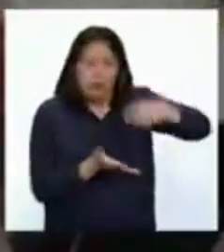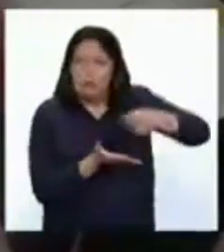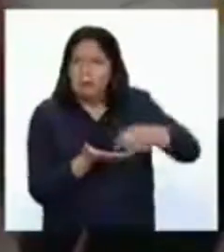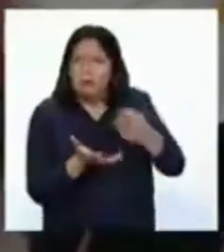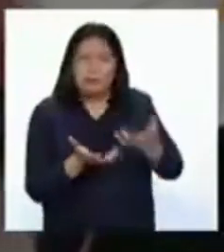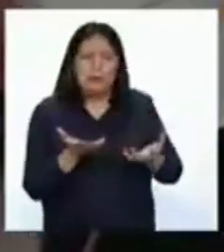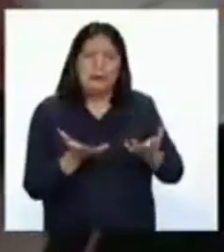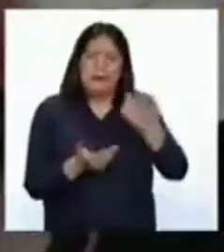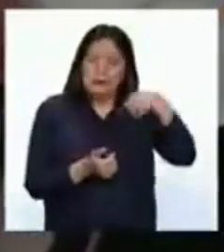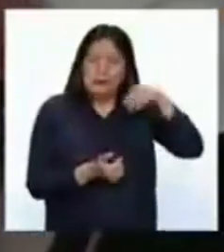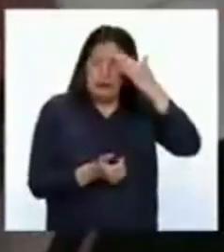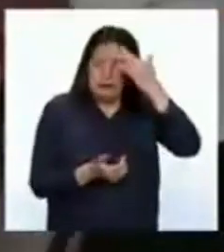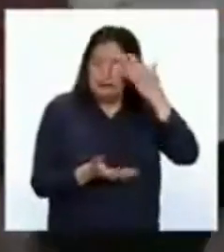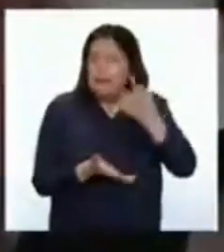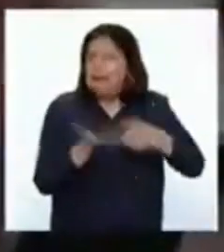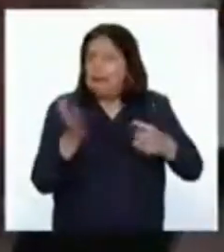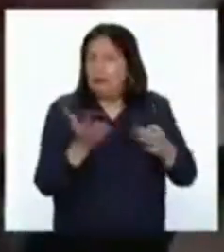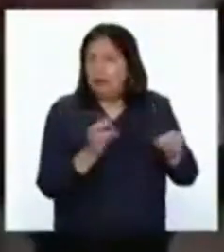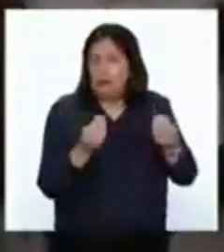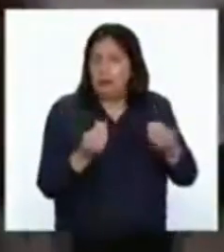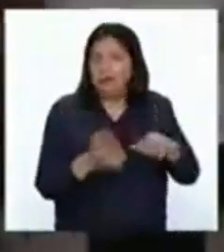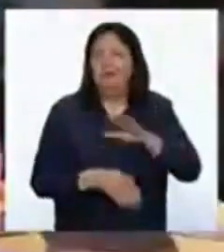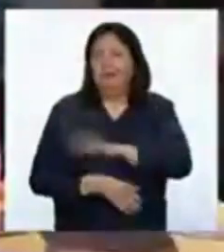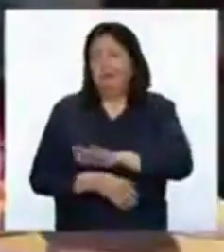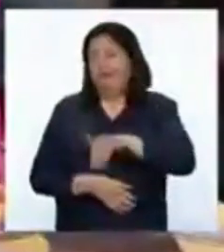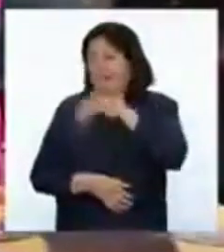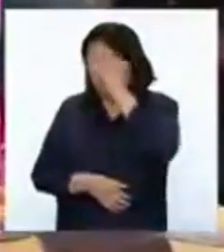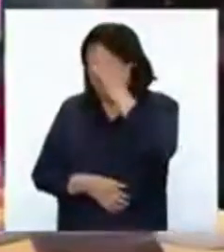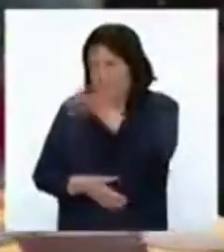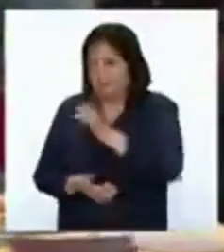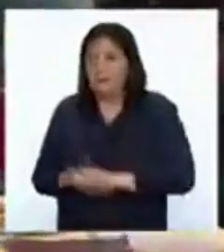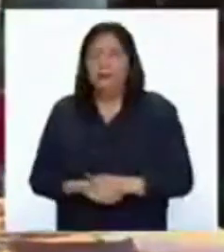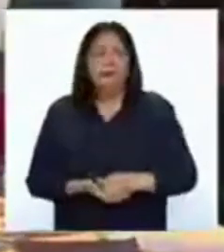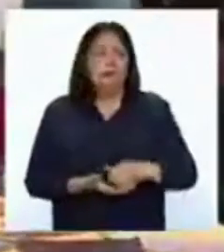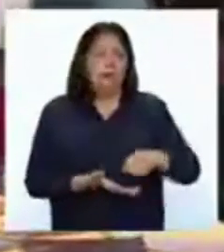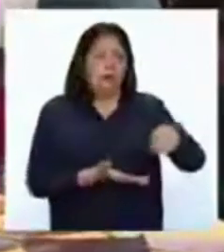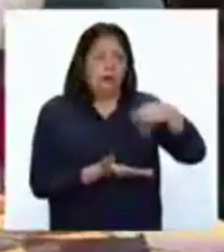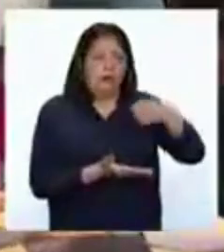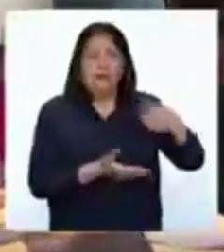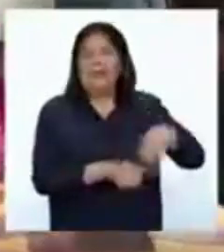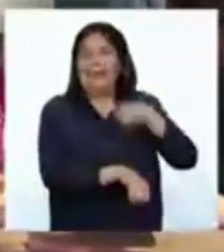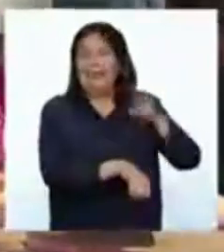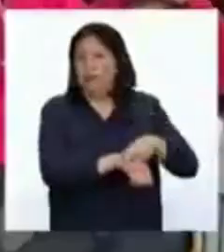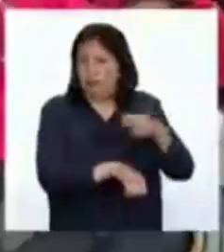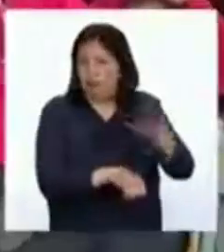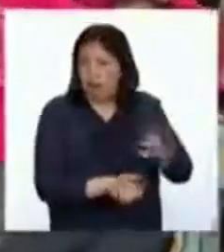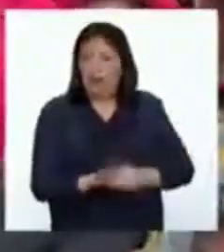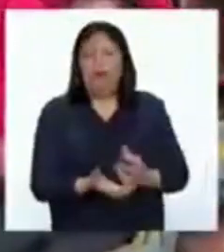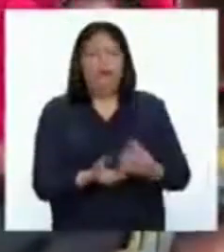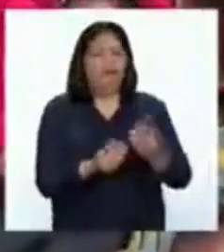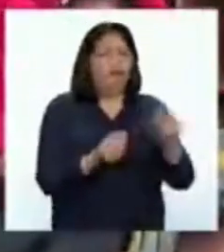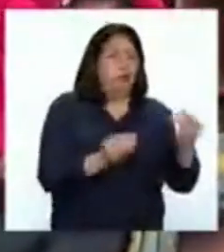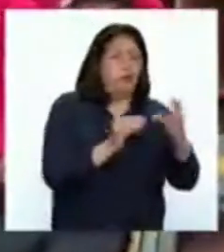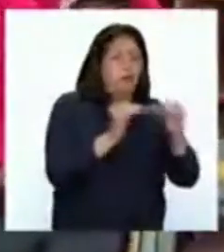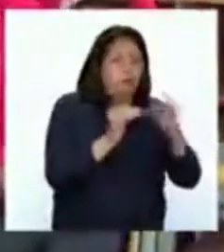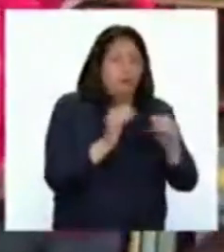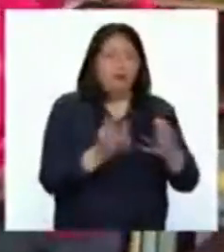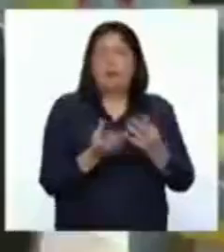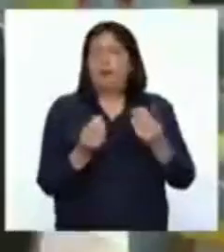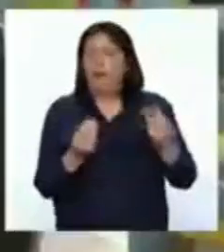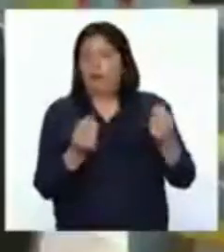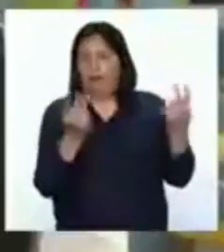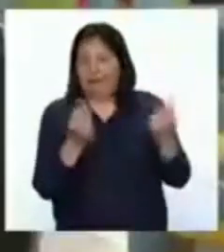ya los niños lo conocen. El consumo de alimentos naturales, el consumo de bastante fruta y vegetales,